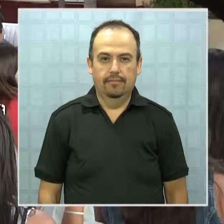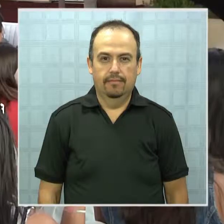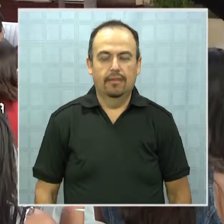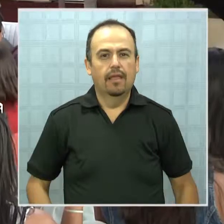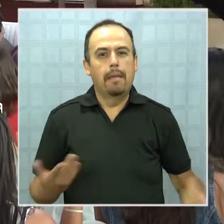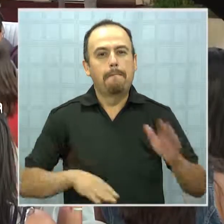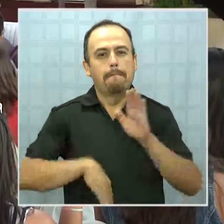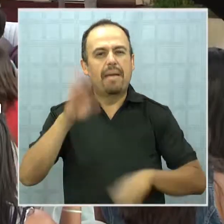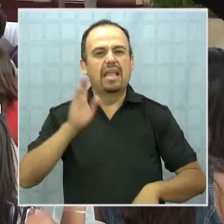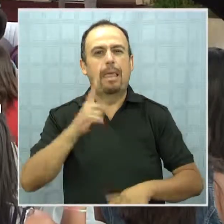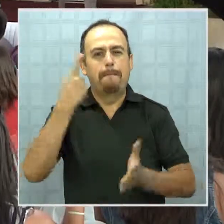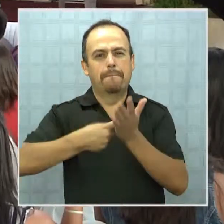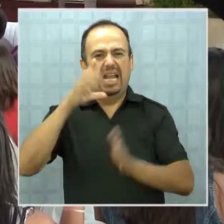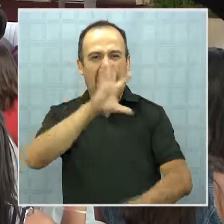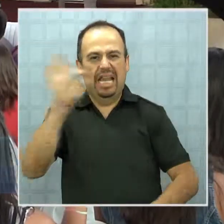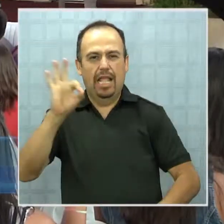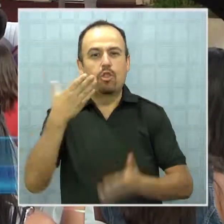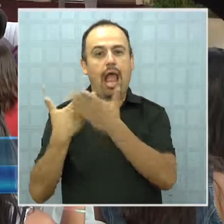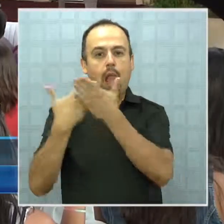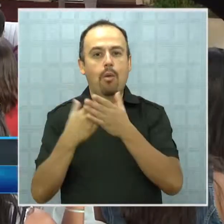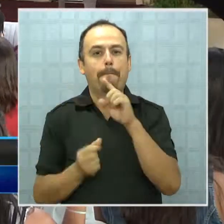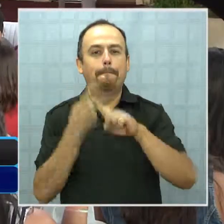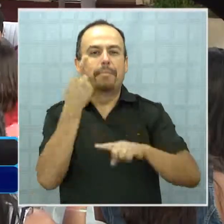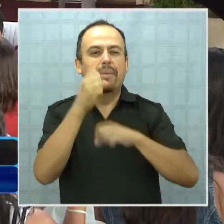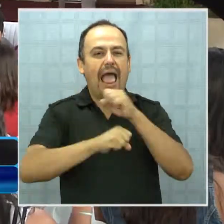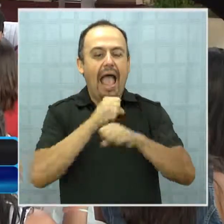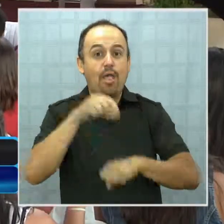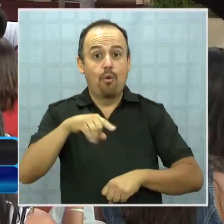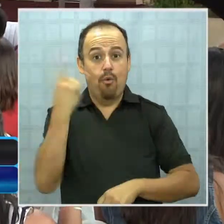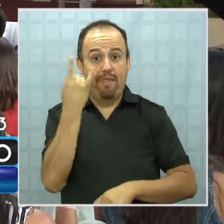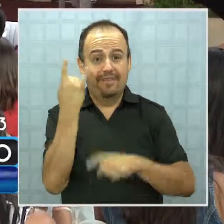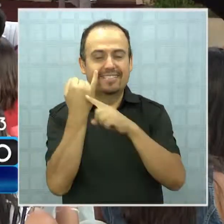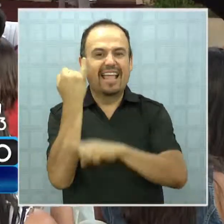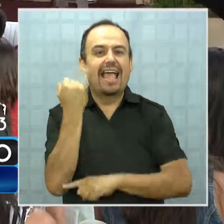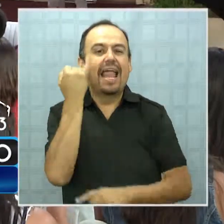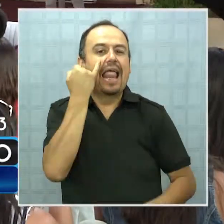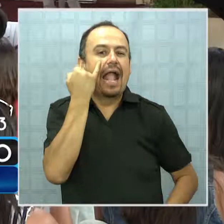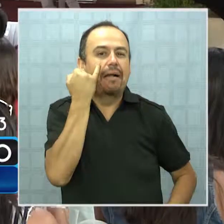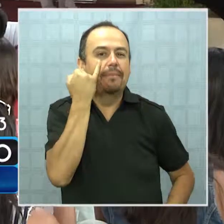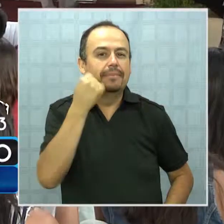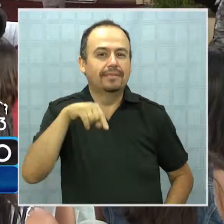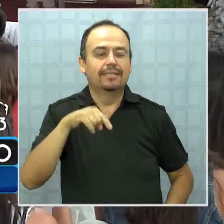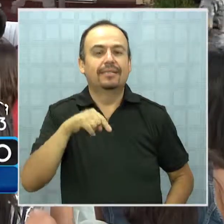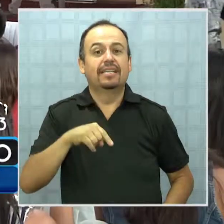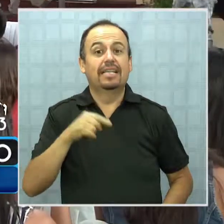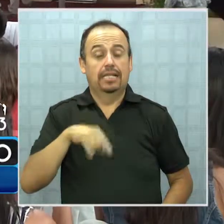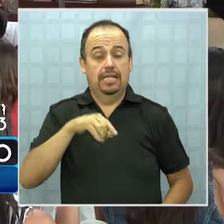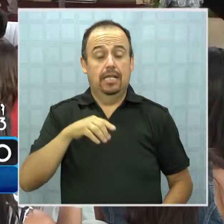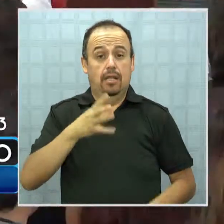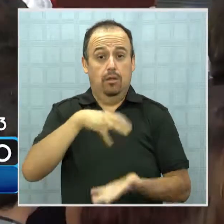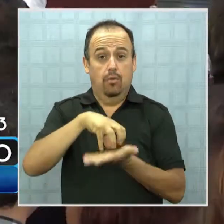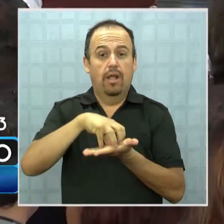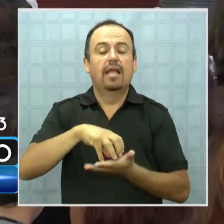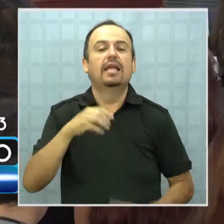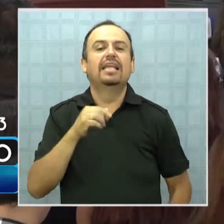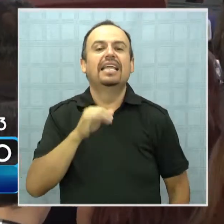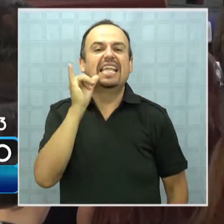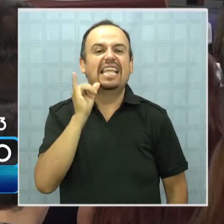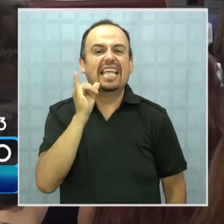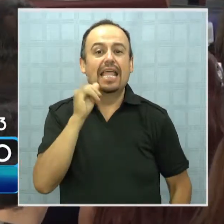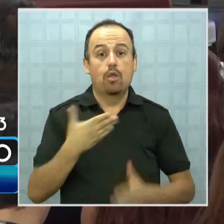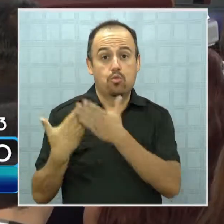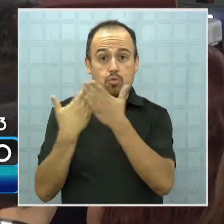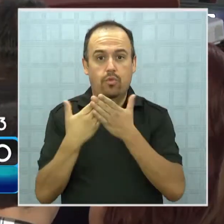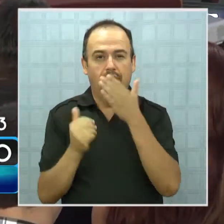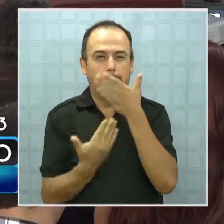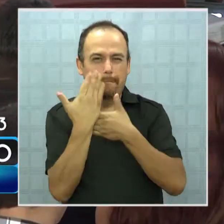Con más de 1.500 nuevos alumnos de primer año, cuenta la Universidad Tecnológica de Chile y NACAP en su sede de Iquique. Los estudiantes